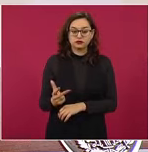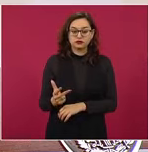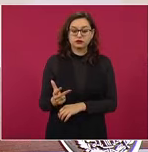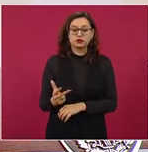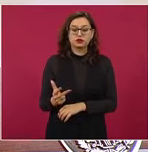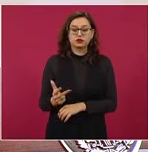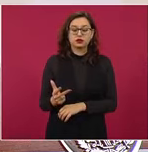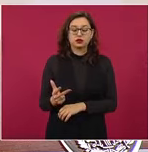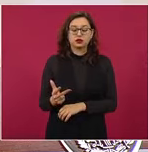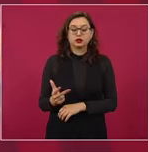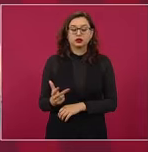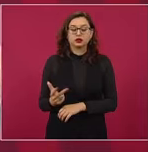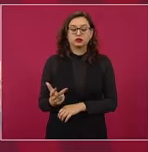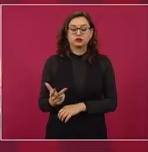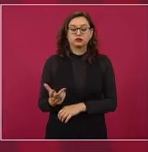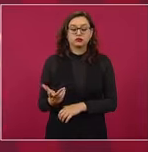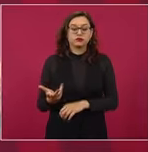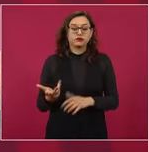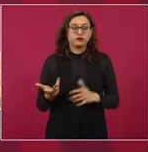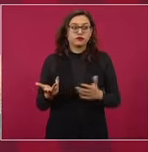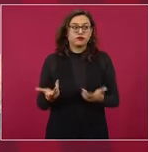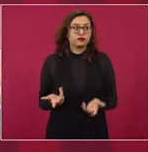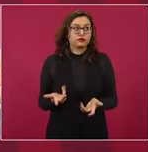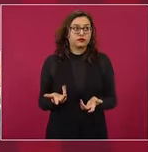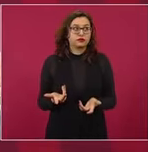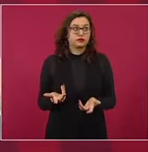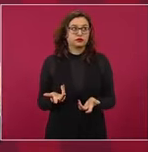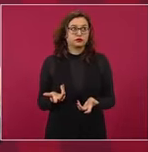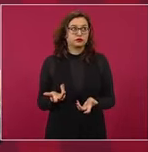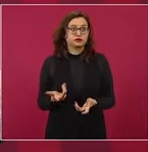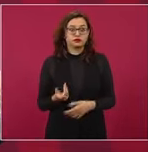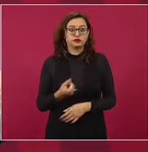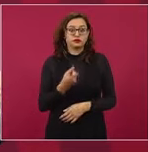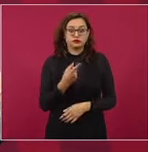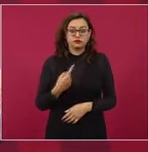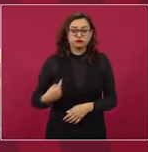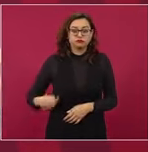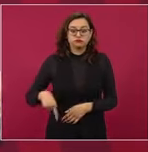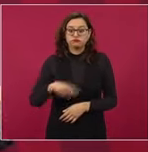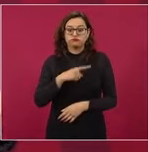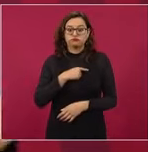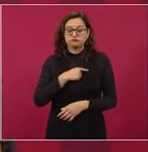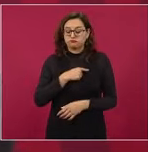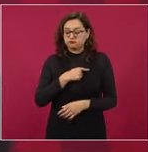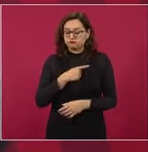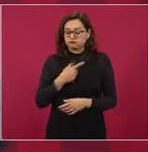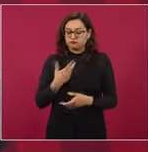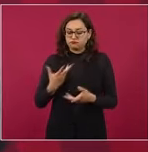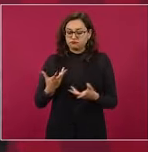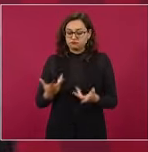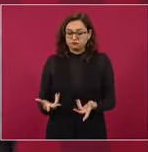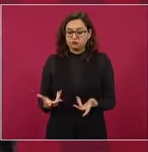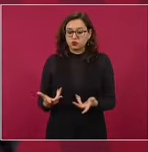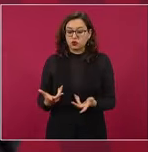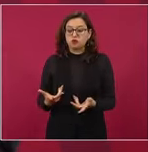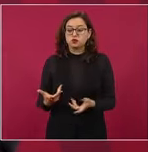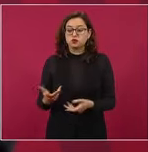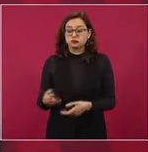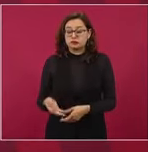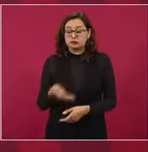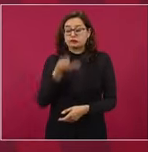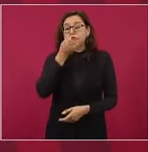nosotros teníamos una posibilidad de triunfo